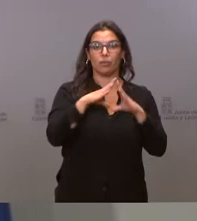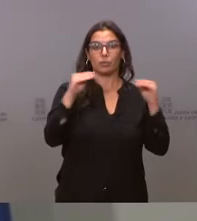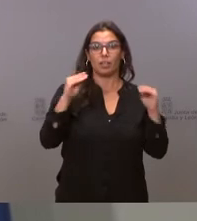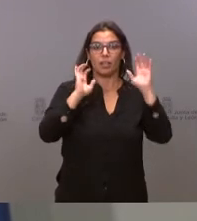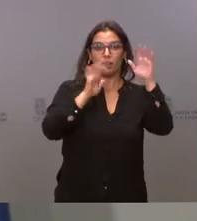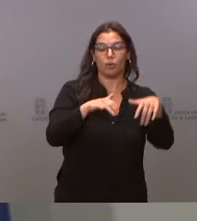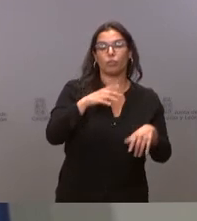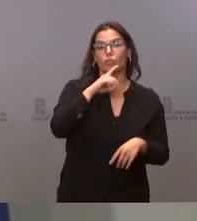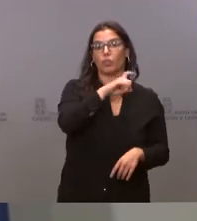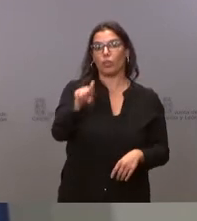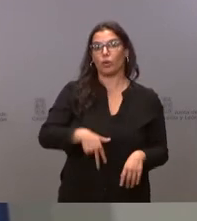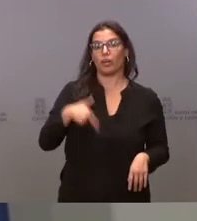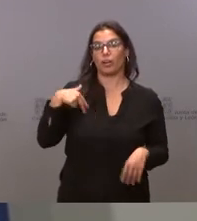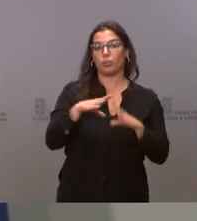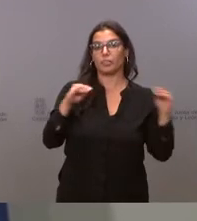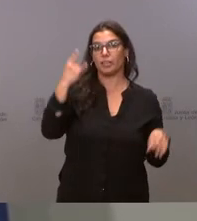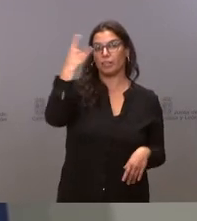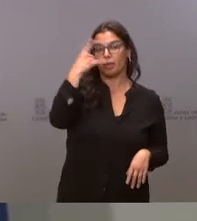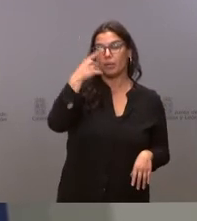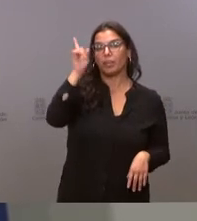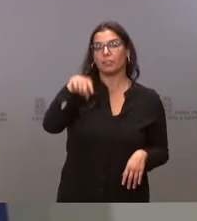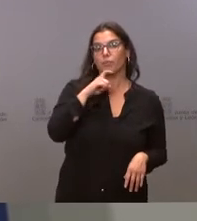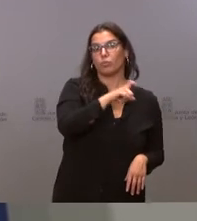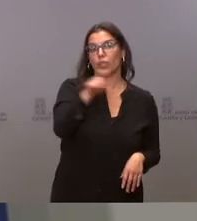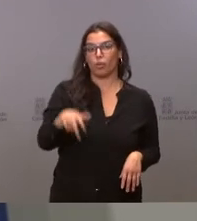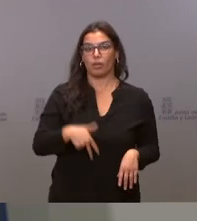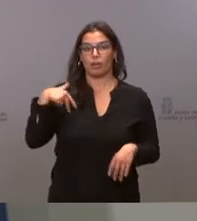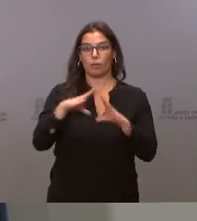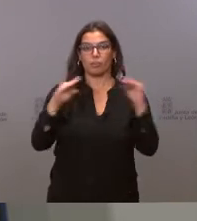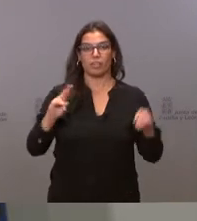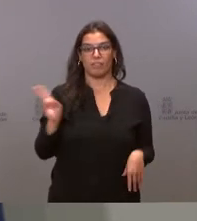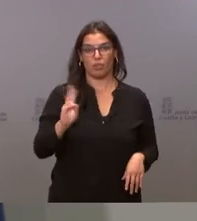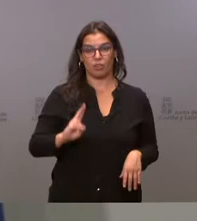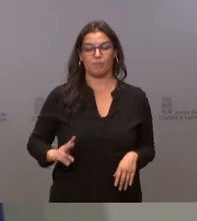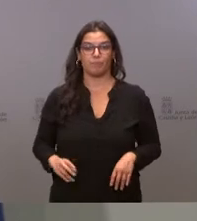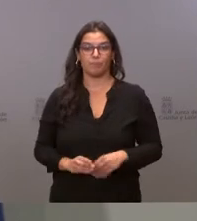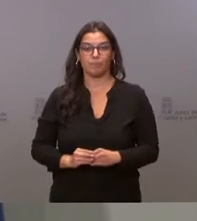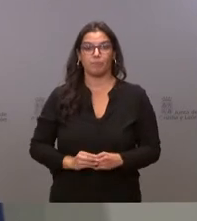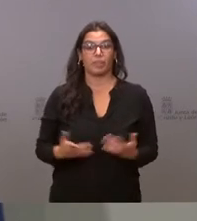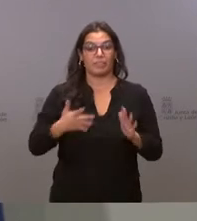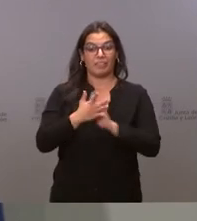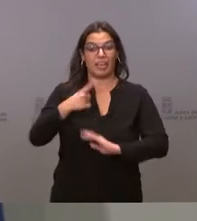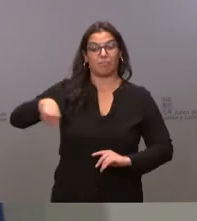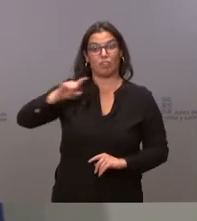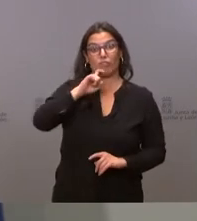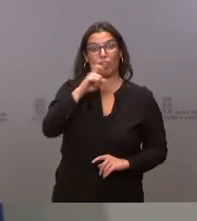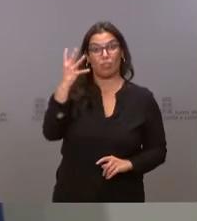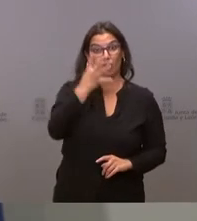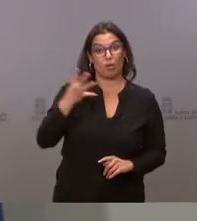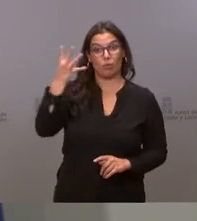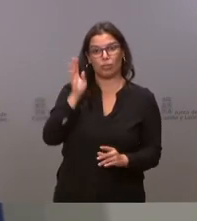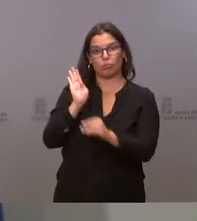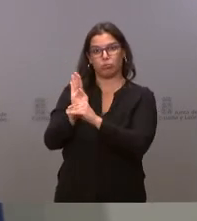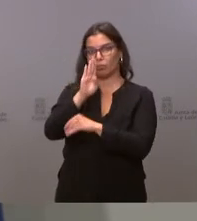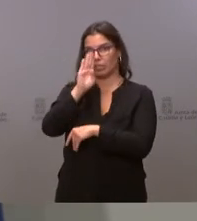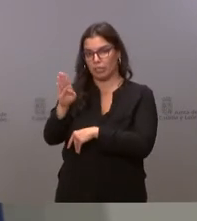de la Universidad de Salamanca y la Fundación General de la Universidad de Valladolid, que son las entidades destinatarias de